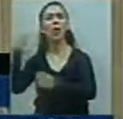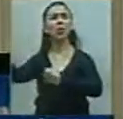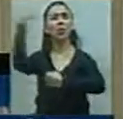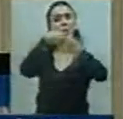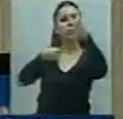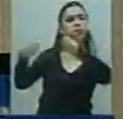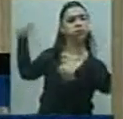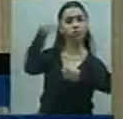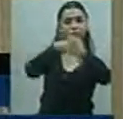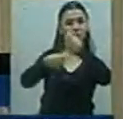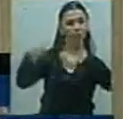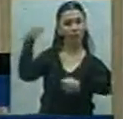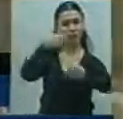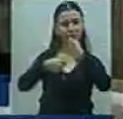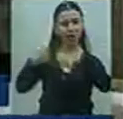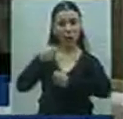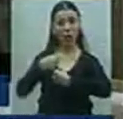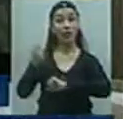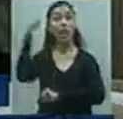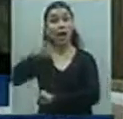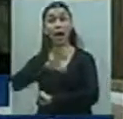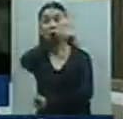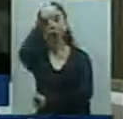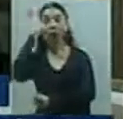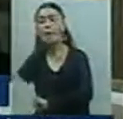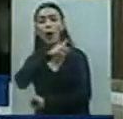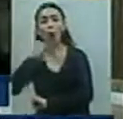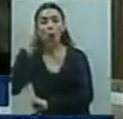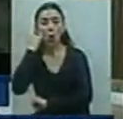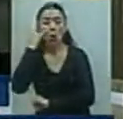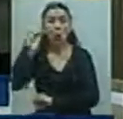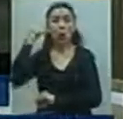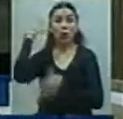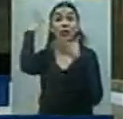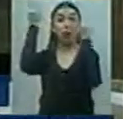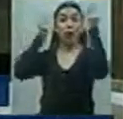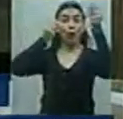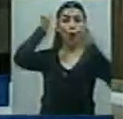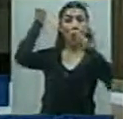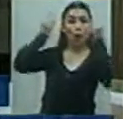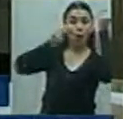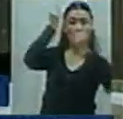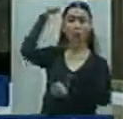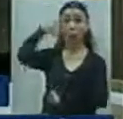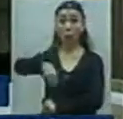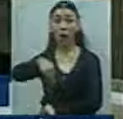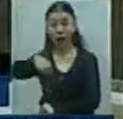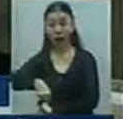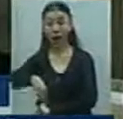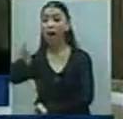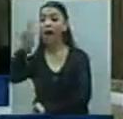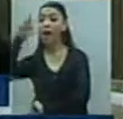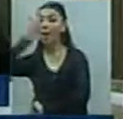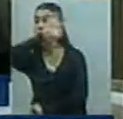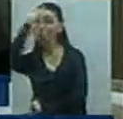trabajar. Eso, ya tenemos que pasar de preocuparnos a ocuparnos, ¿no? A ocuparnos. Creo que el Presidente fue muy puntual